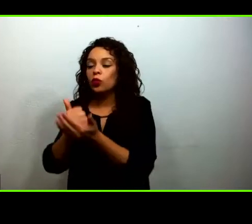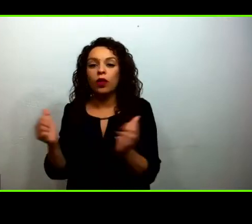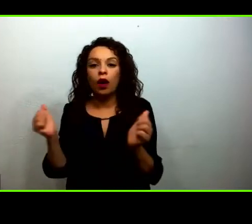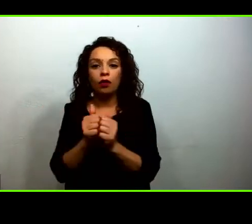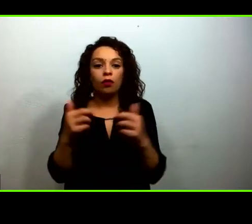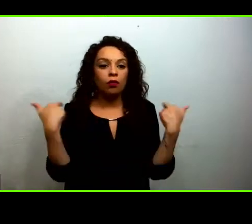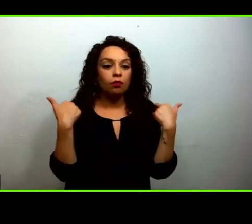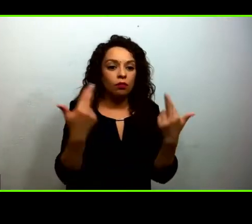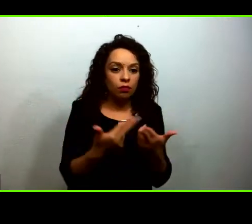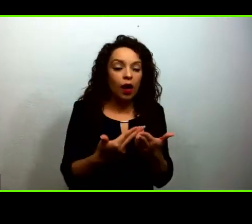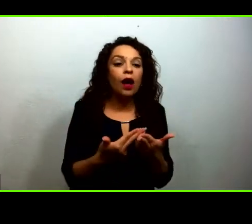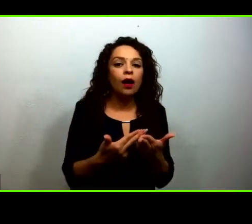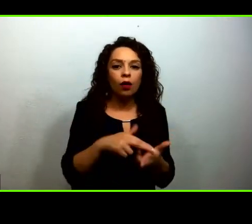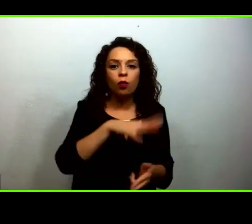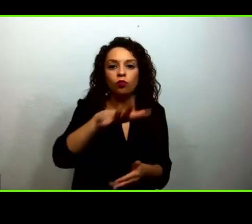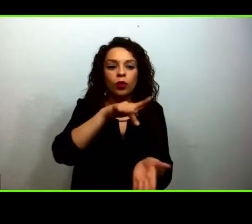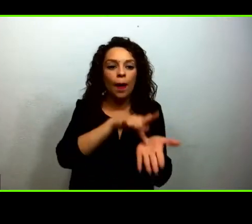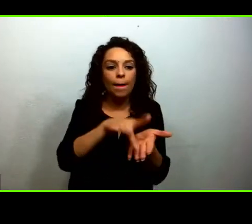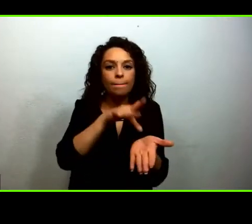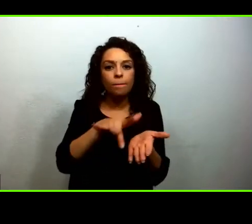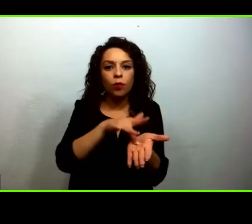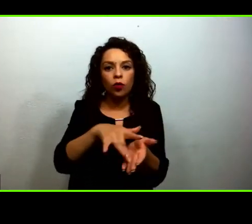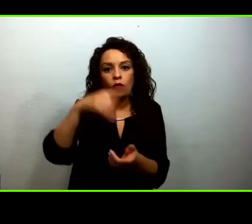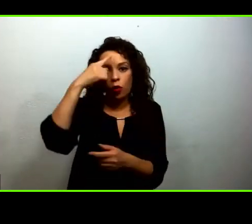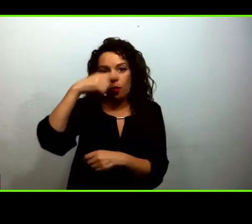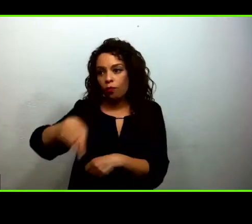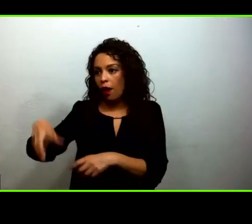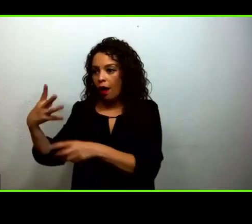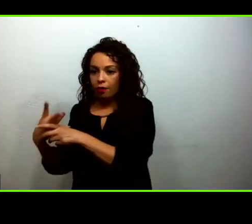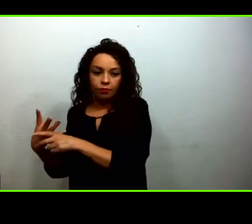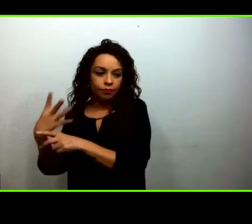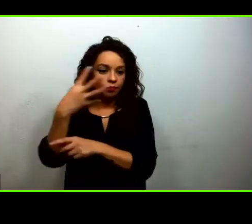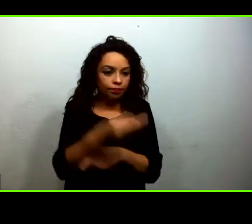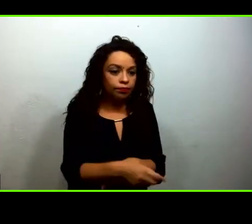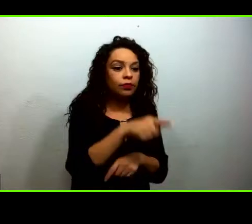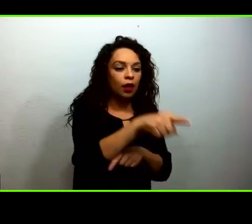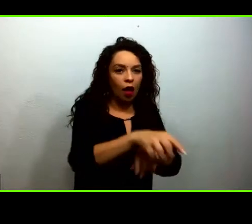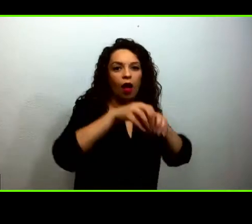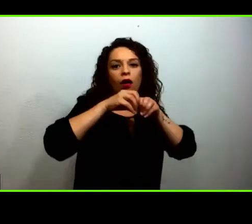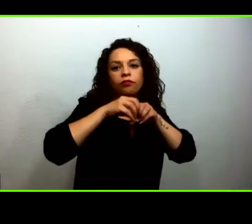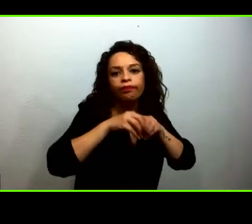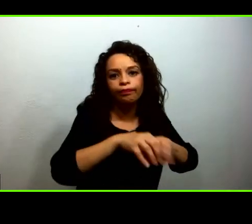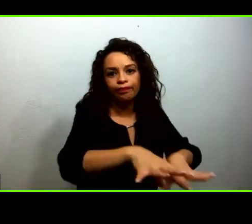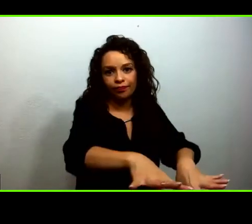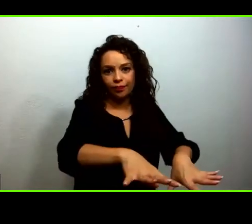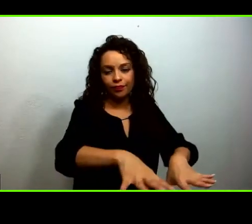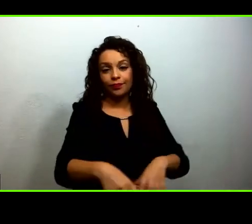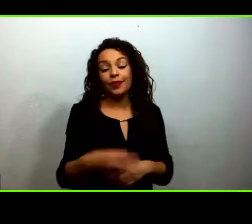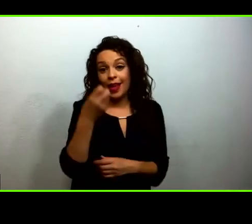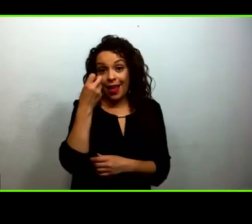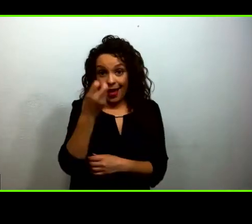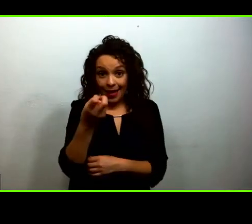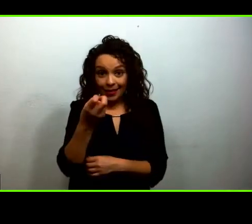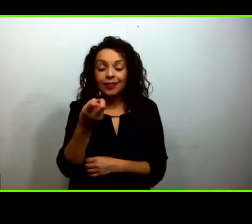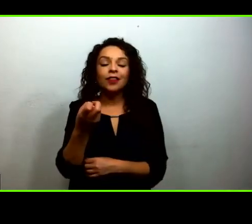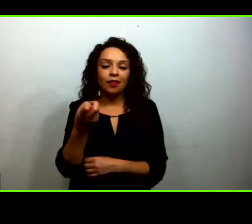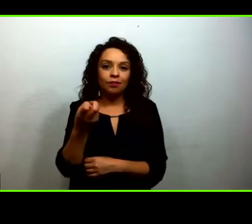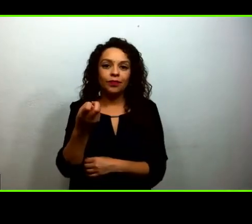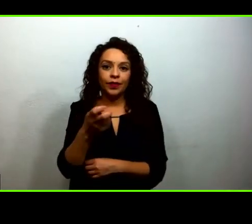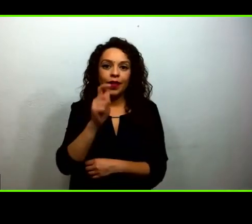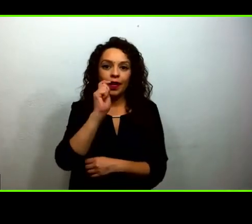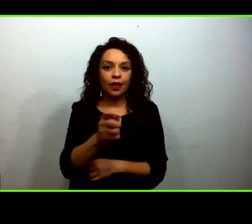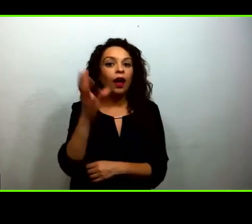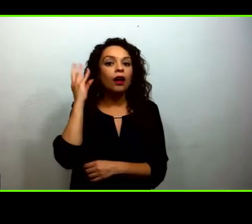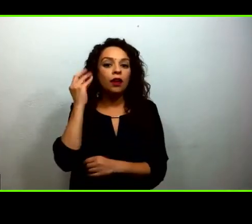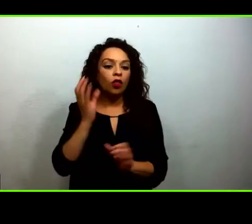radiodifusoras para que hicieran la retransmisión así fue como llegamos por ejemplo a la radio comunitaria